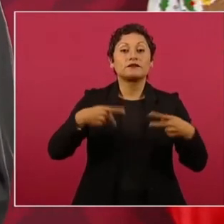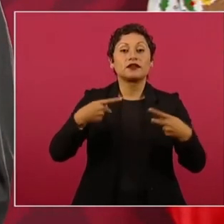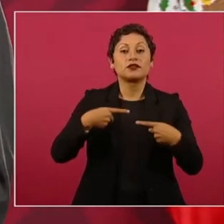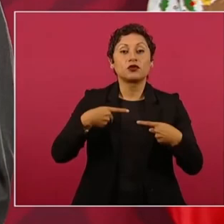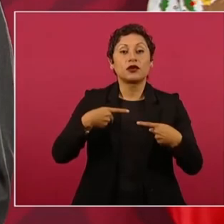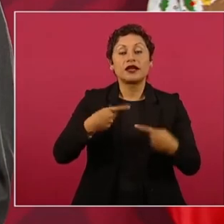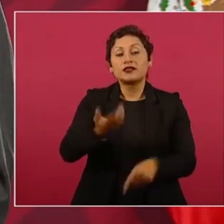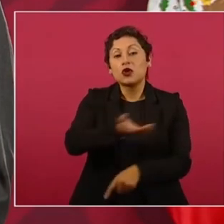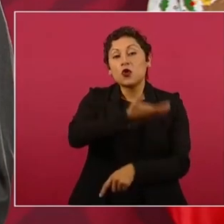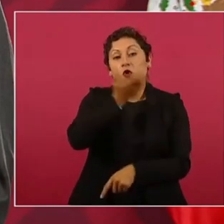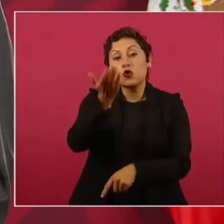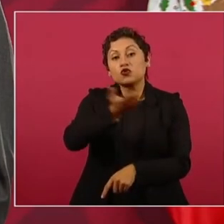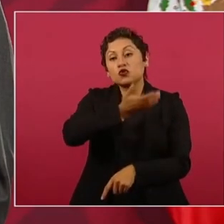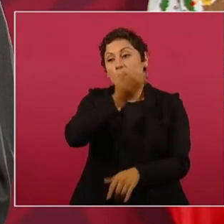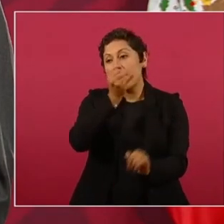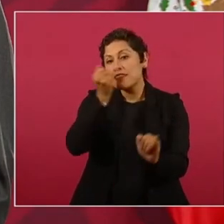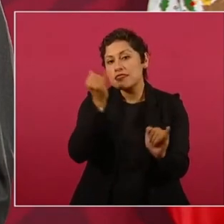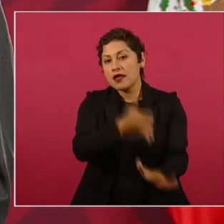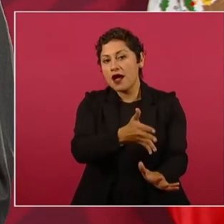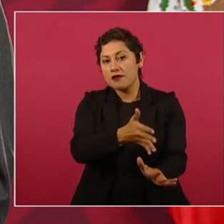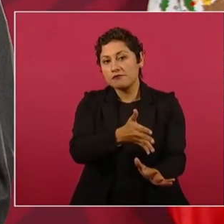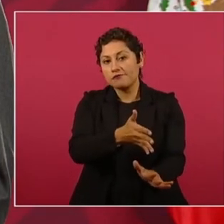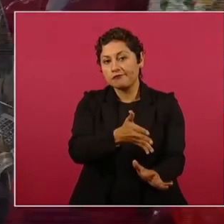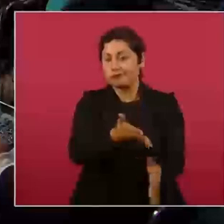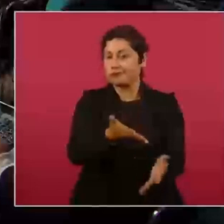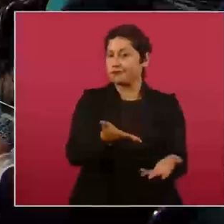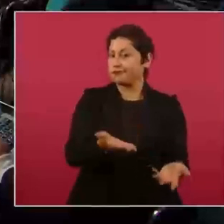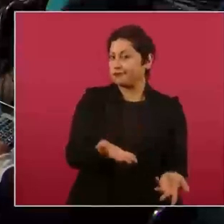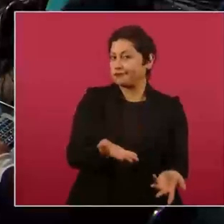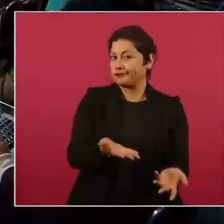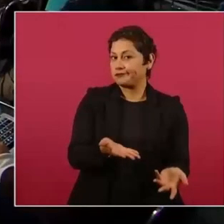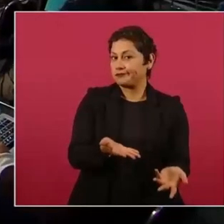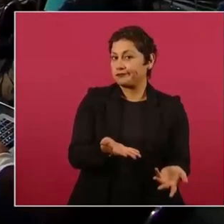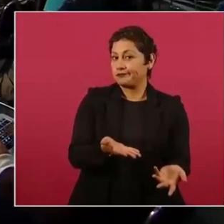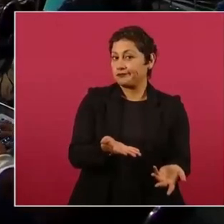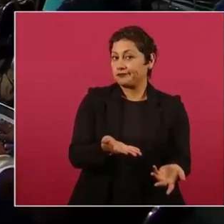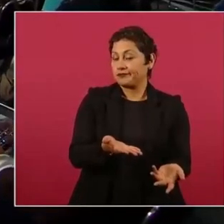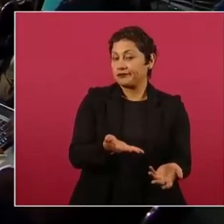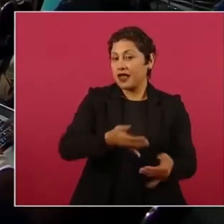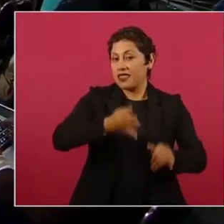les va mal. Entonces,